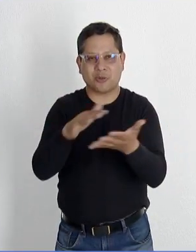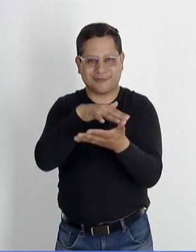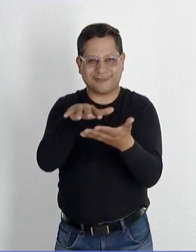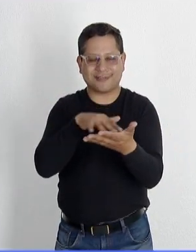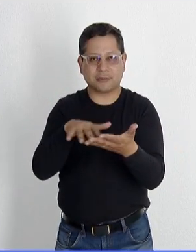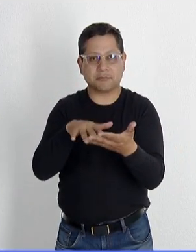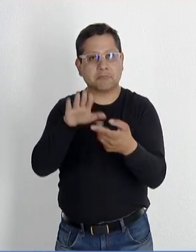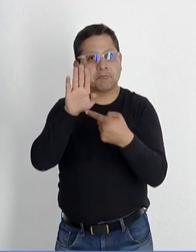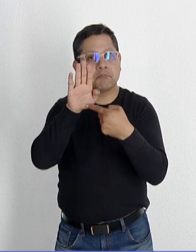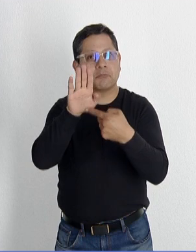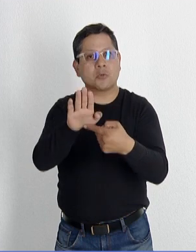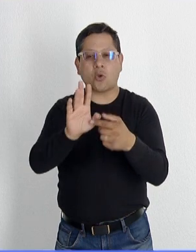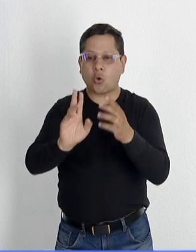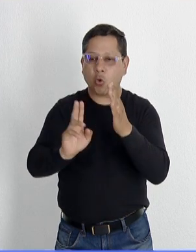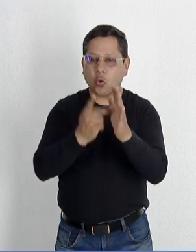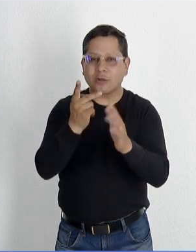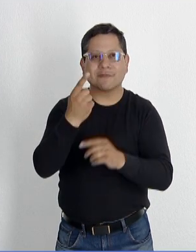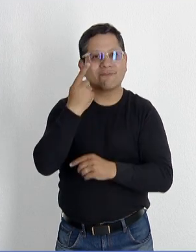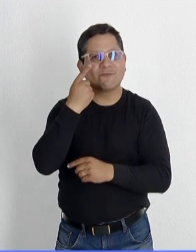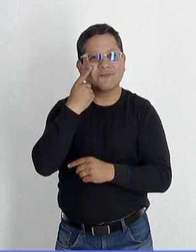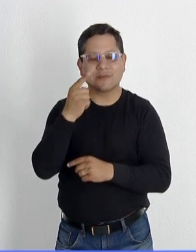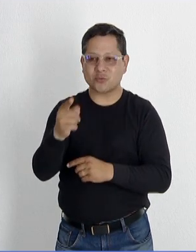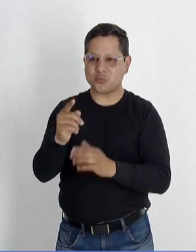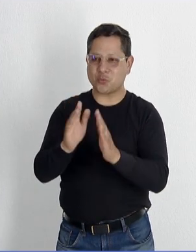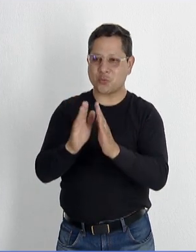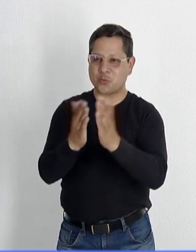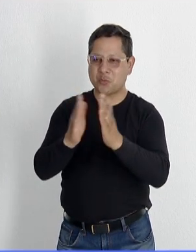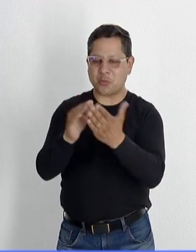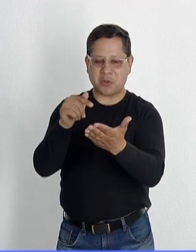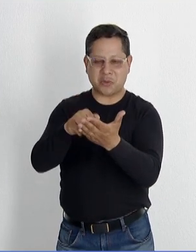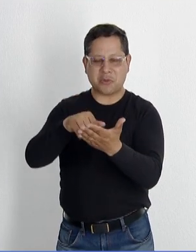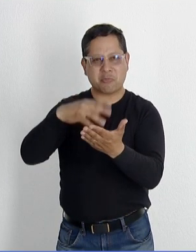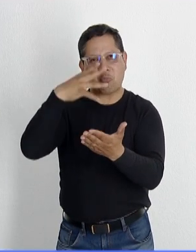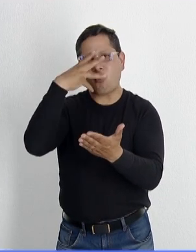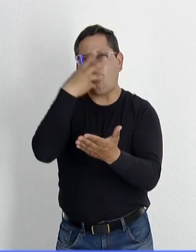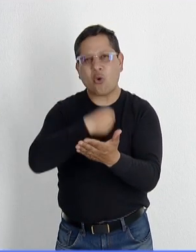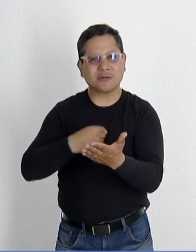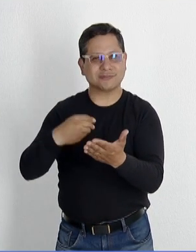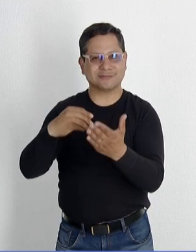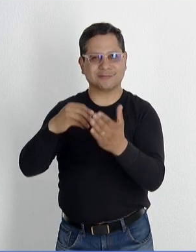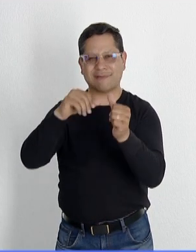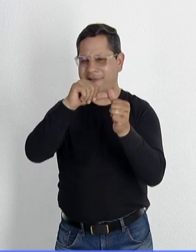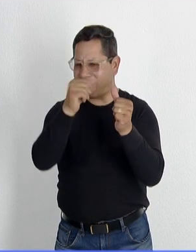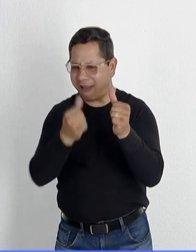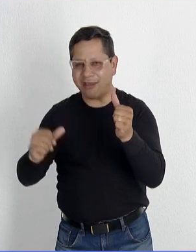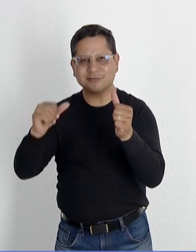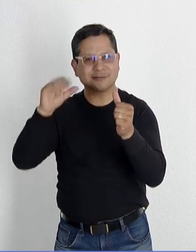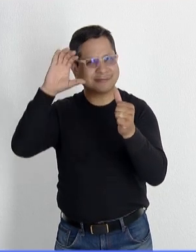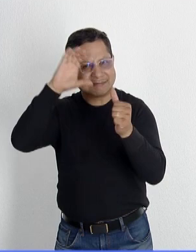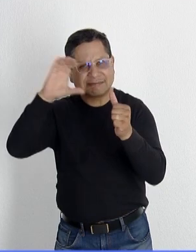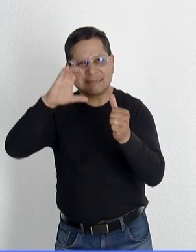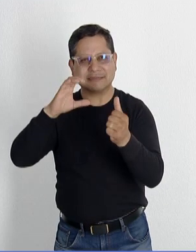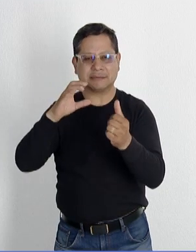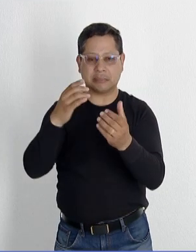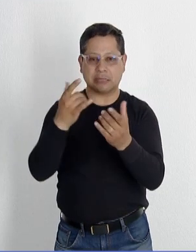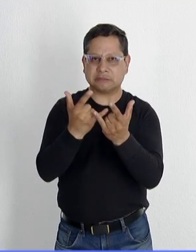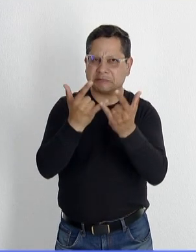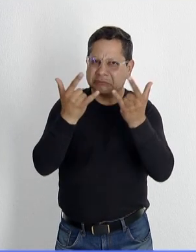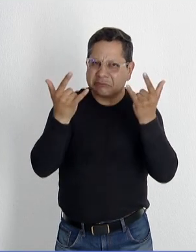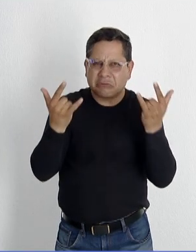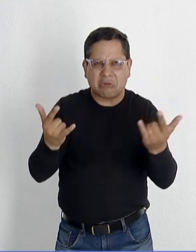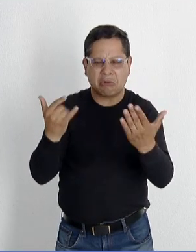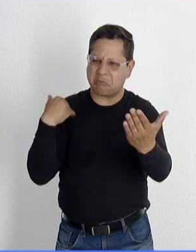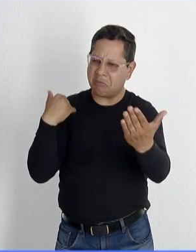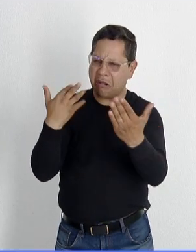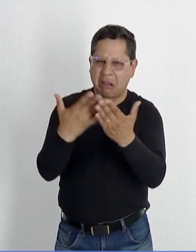Fomento a la Lectura, donde quisimos presentar otra vez esta maravilla del libro que congrega Arte y ciencia, y que es un documento histórico, pero